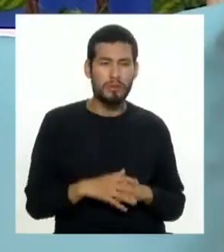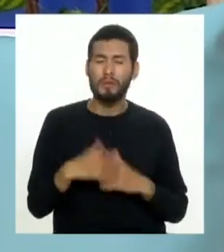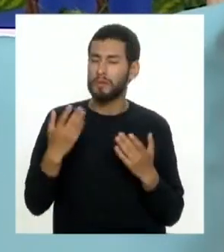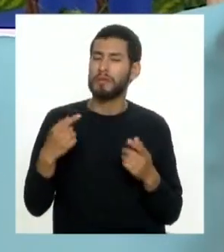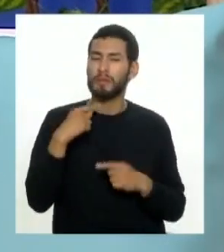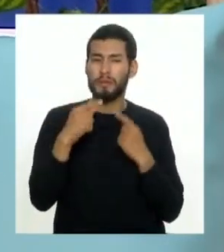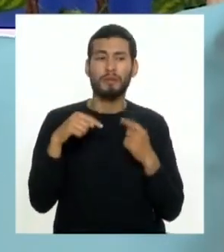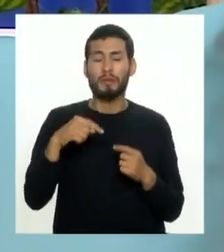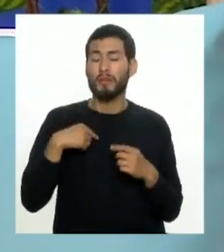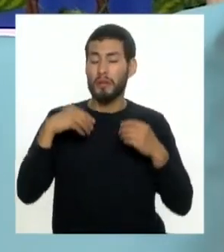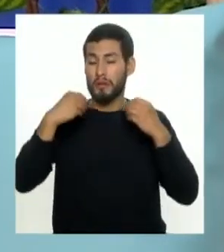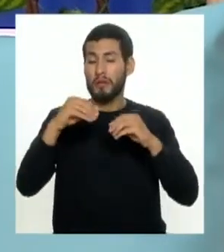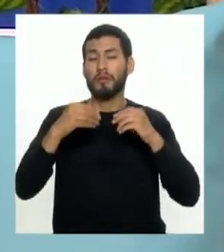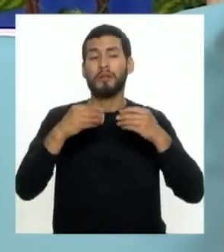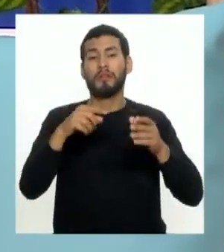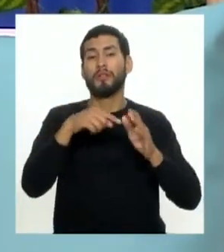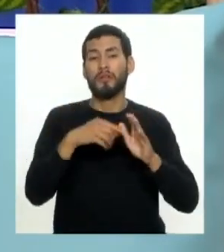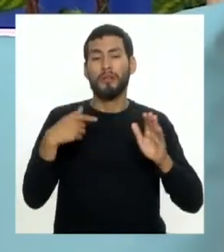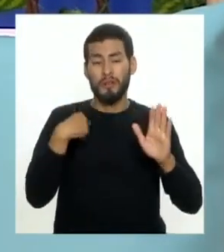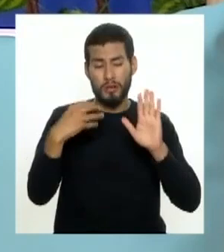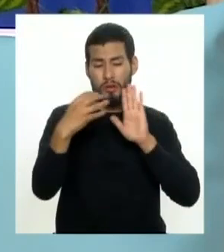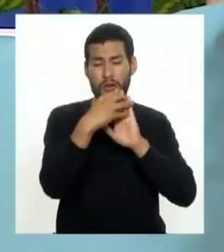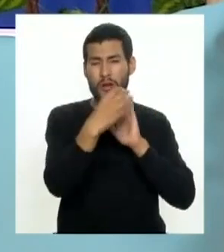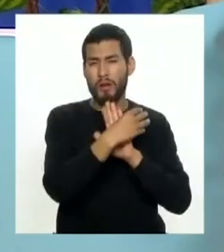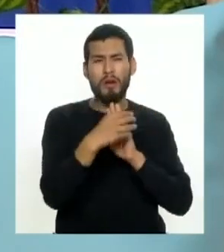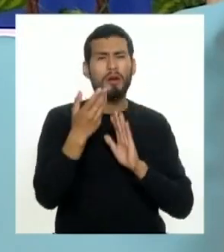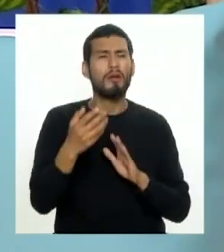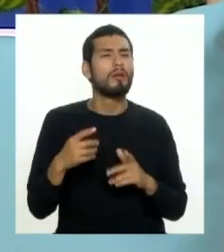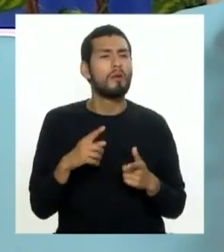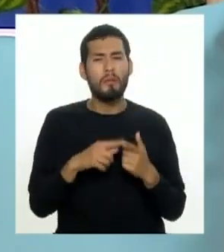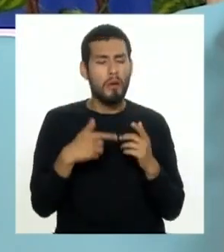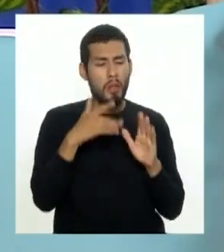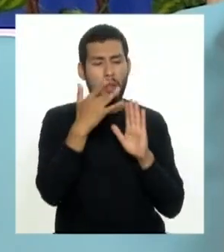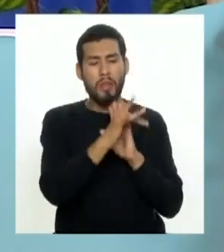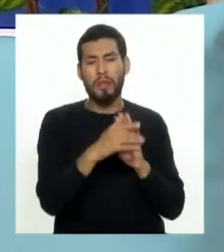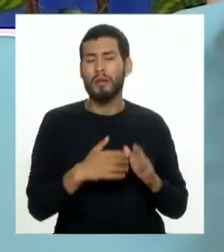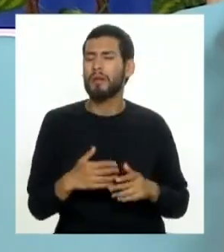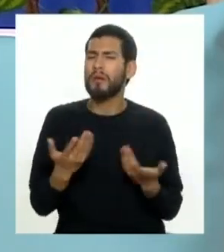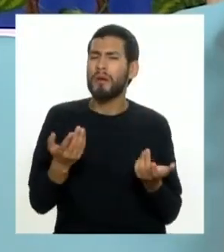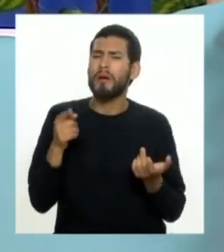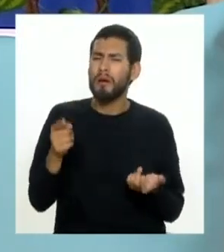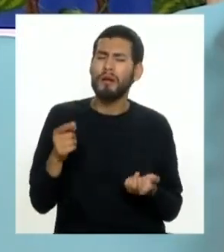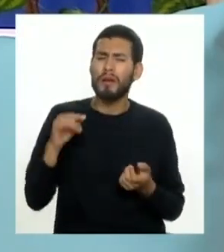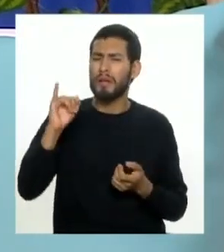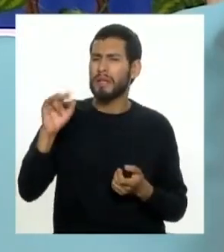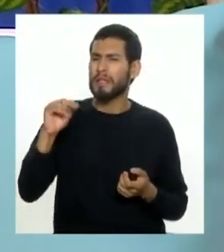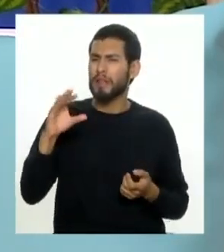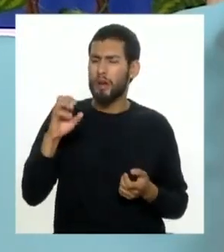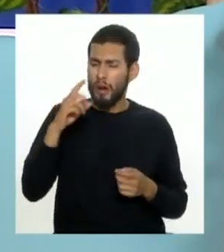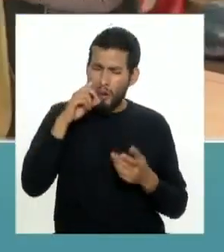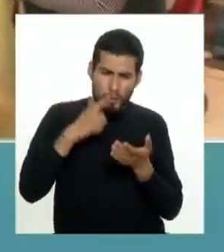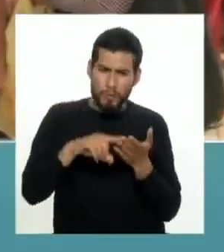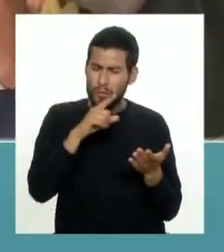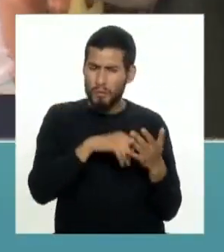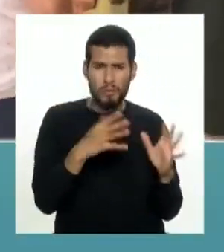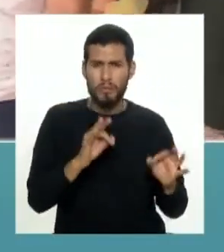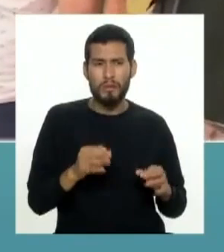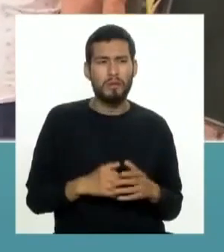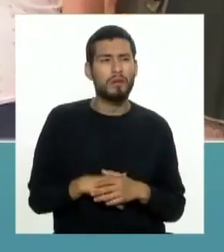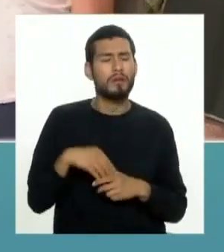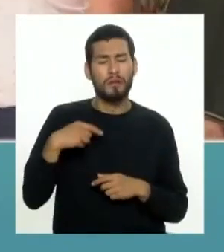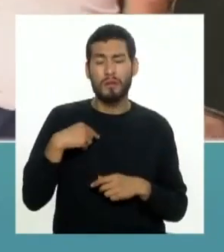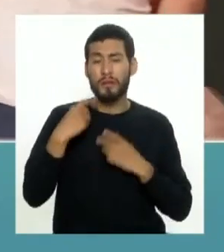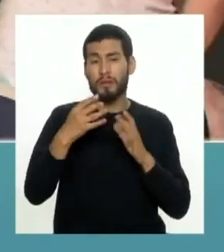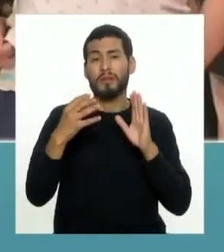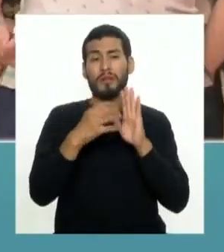ver yo pongo en el mercado un producto que debería tener octógonos cuánta capacidad y no los tiene cuánta capacidad tiene el indecopy de fiscalizar eso yo le otorgo un